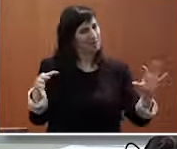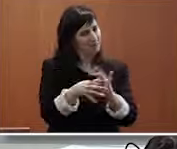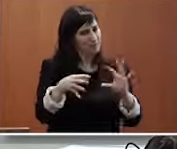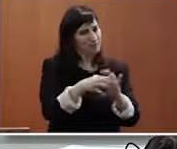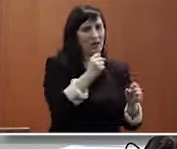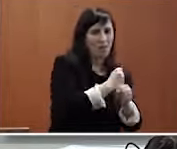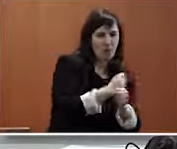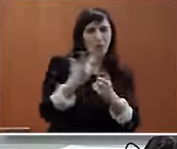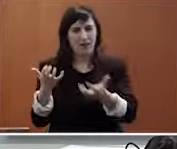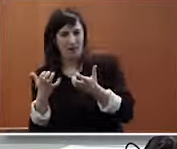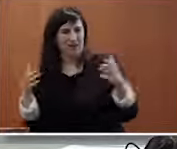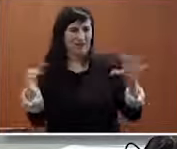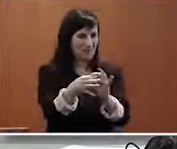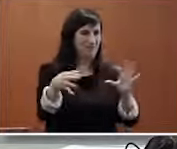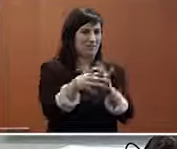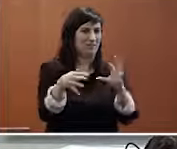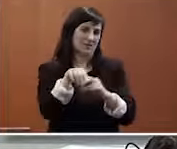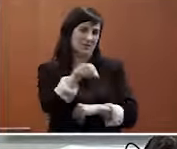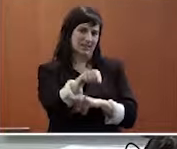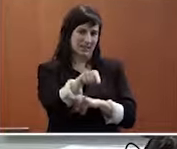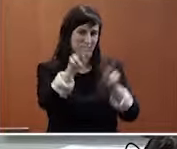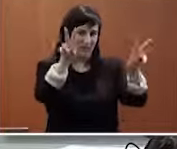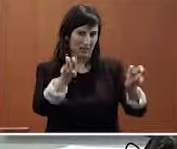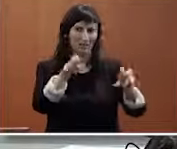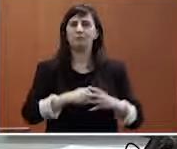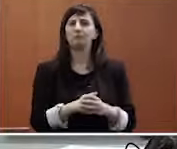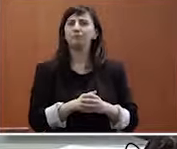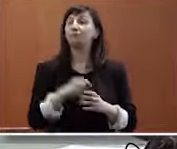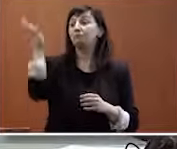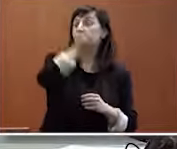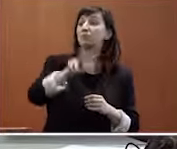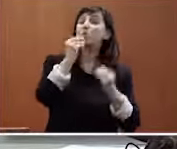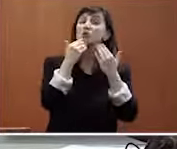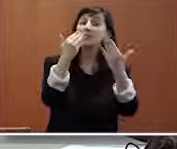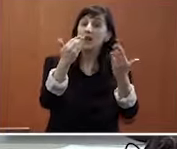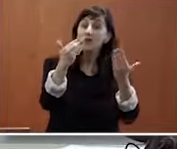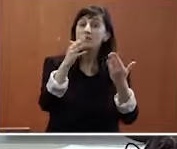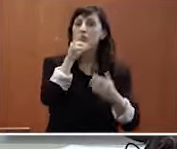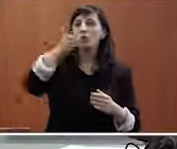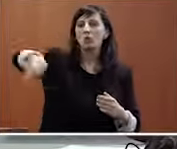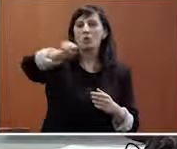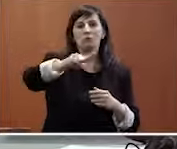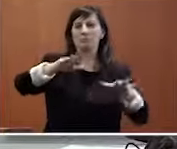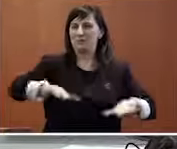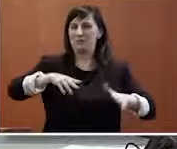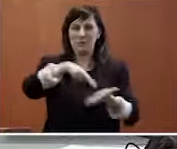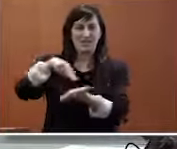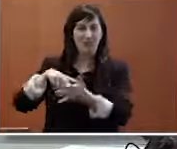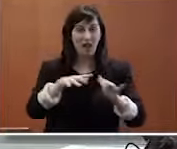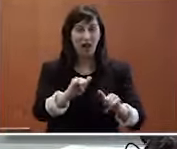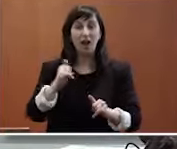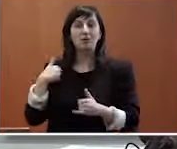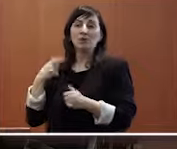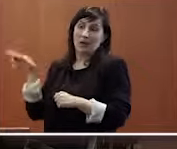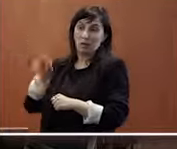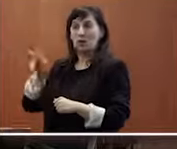en particular en esa línea insisto moitas gracias por vostra presencia aquí Alberto é para